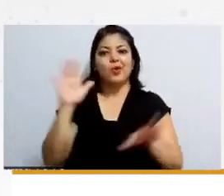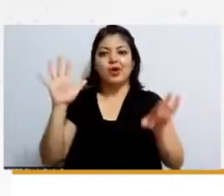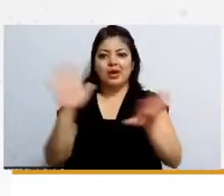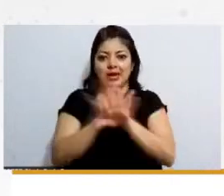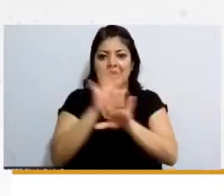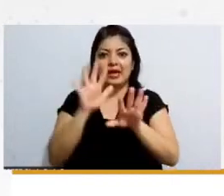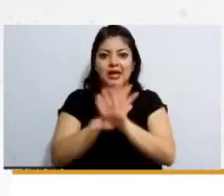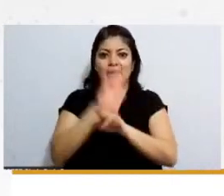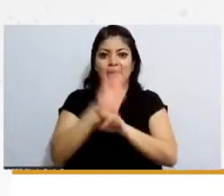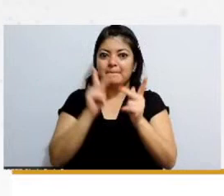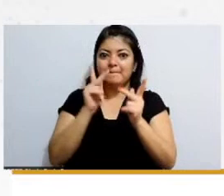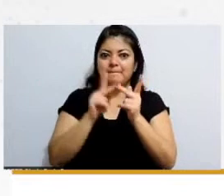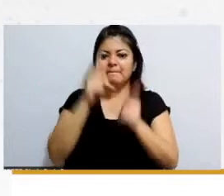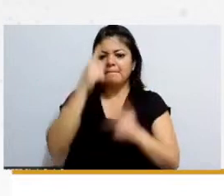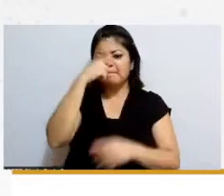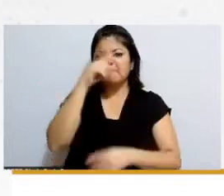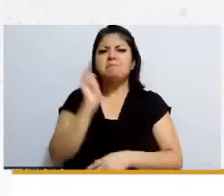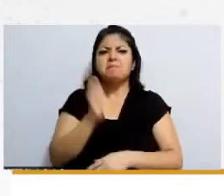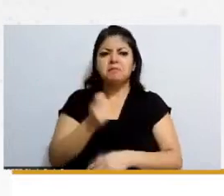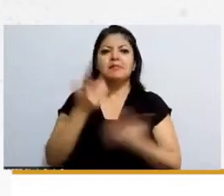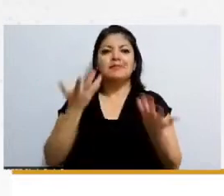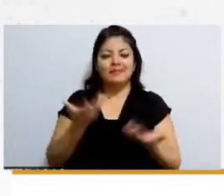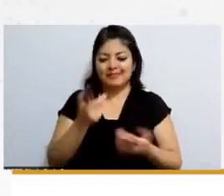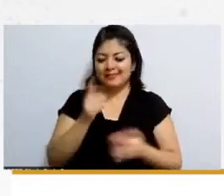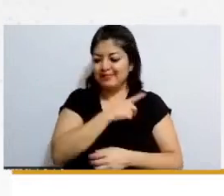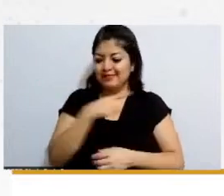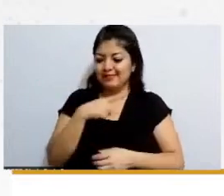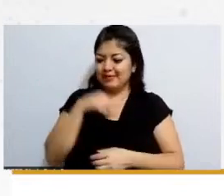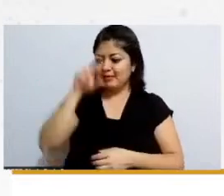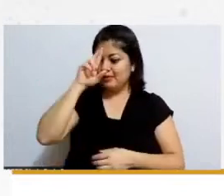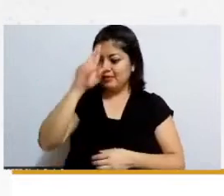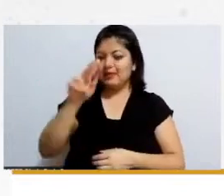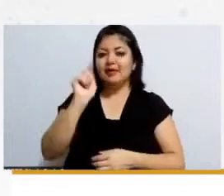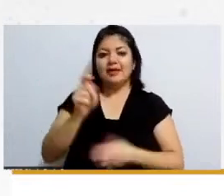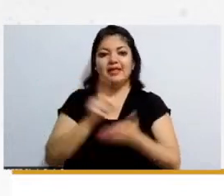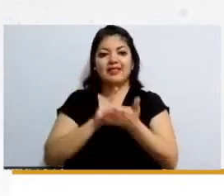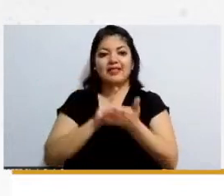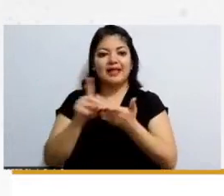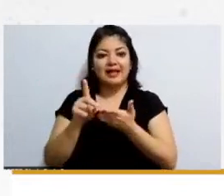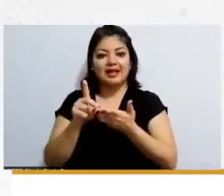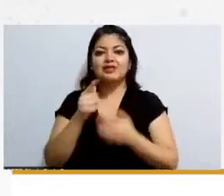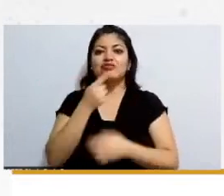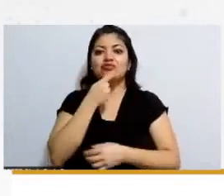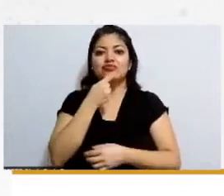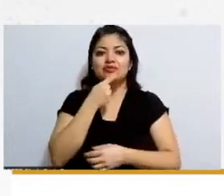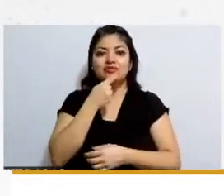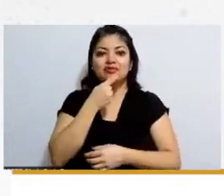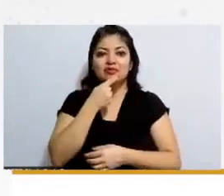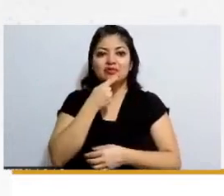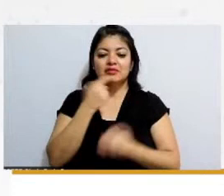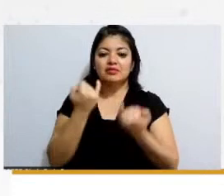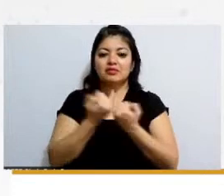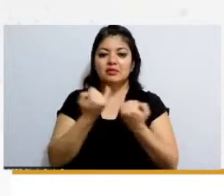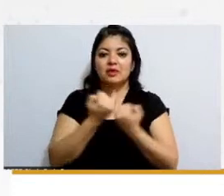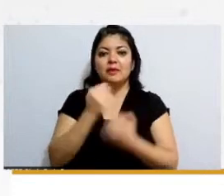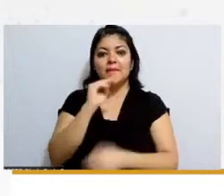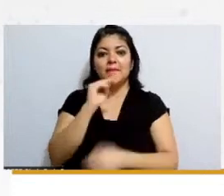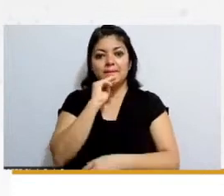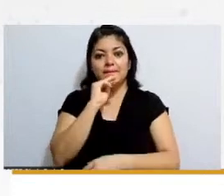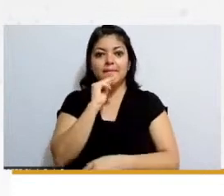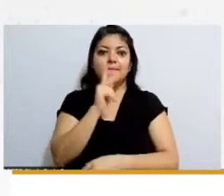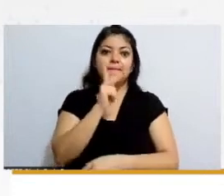podamos garantizar estos derechos de los de los niños y de las madres y de los padres